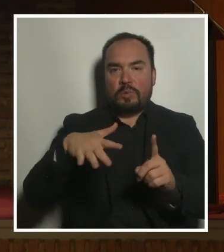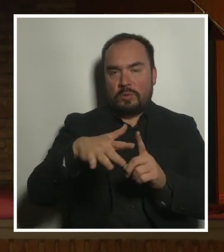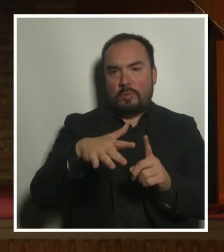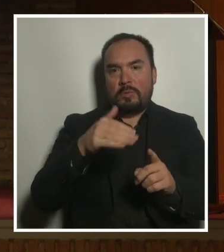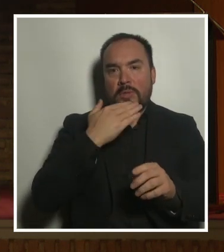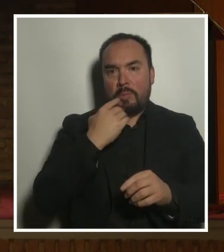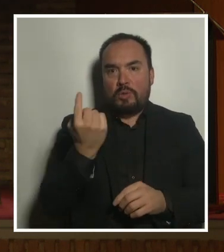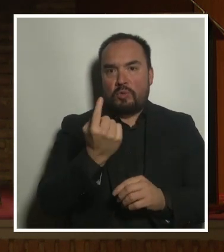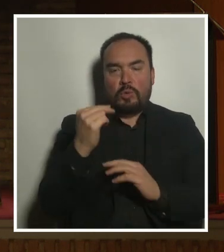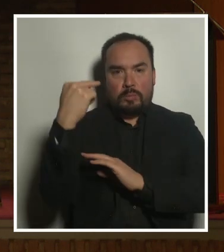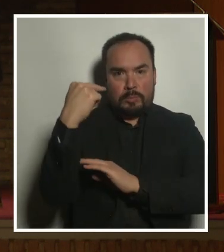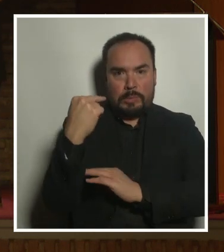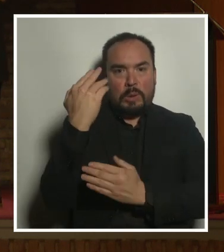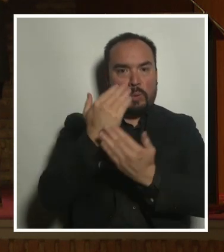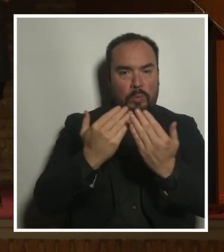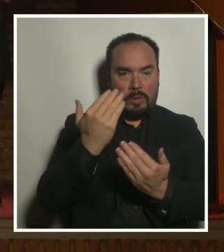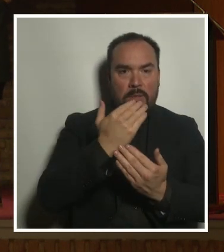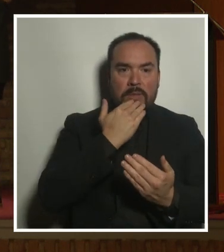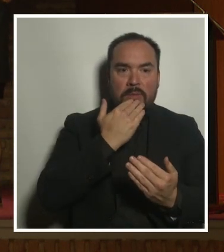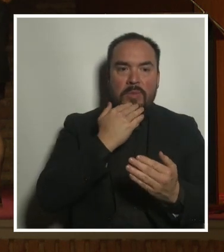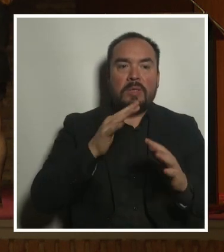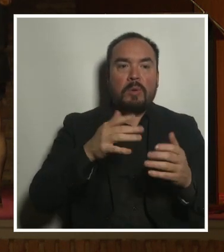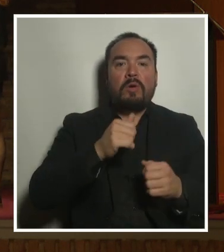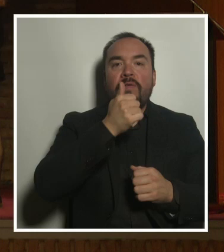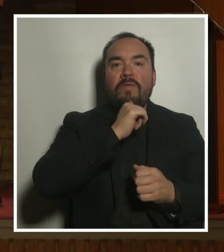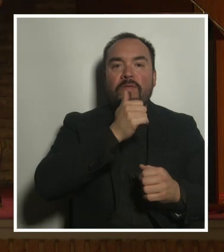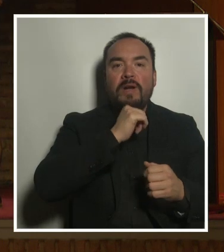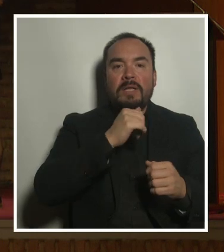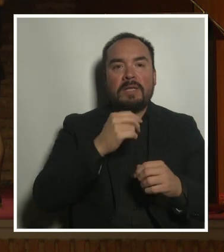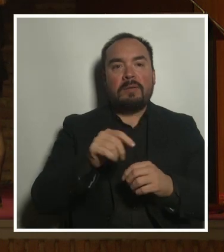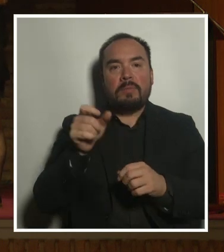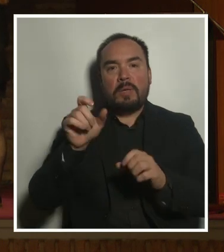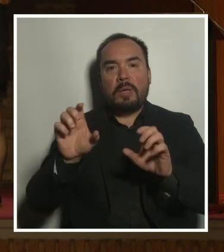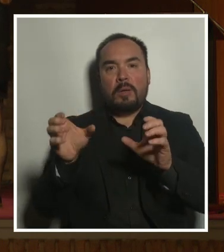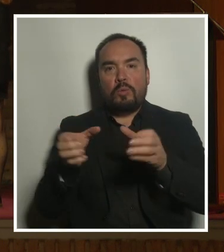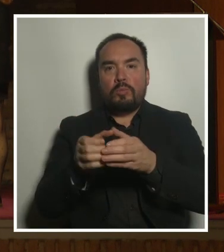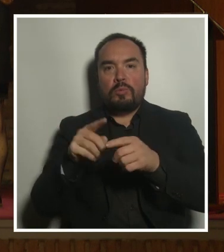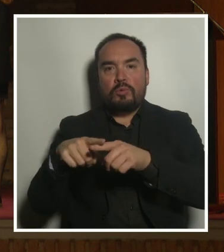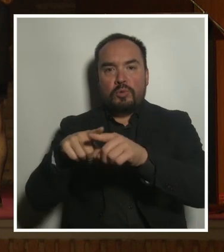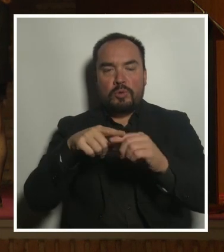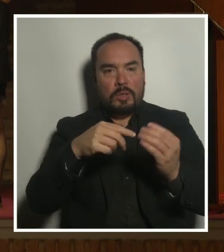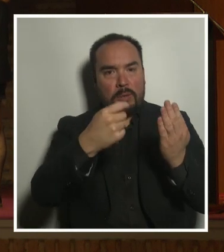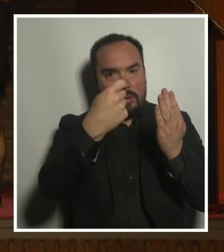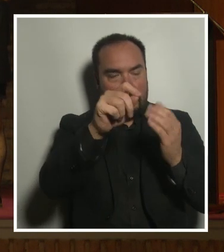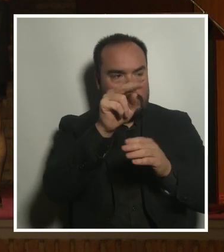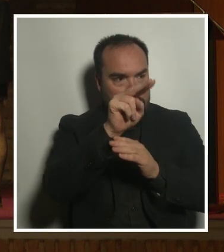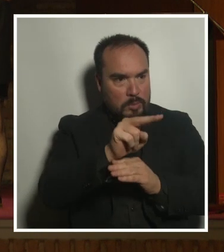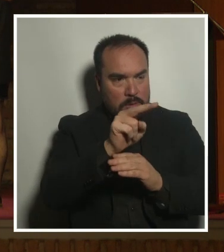visibilizar la falta de reconocimiento social y precariedad económica del trabajo de cuidados.